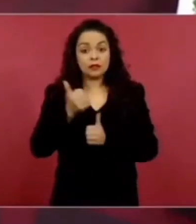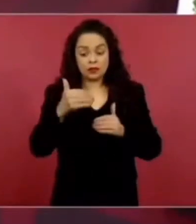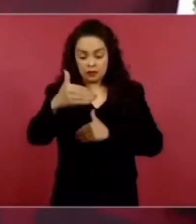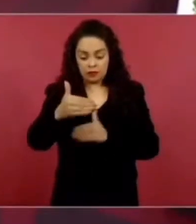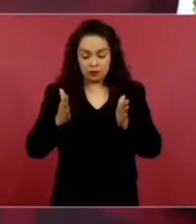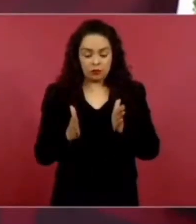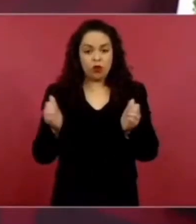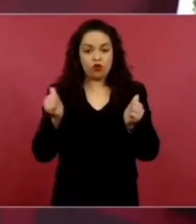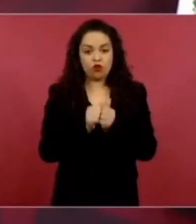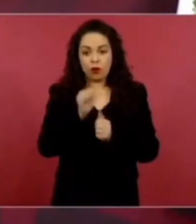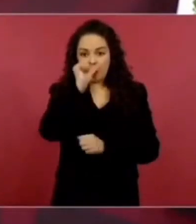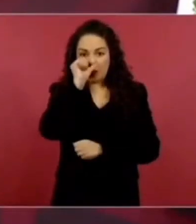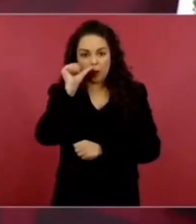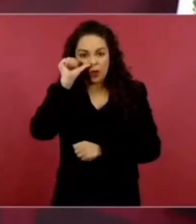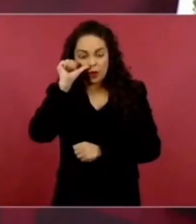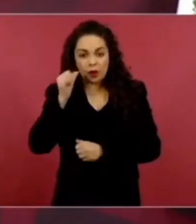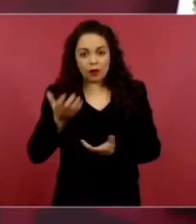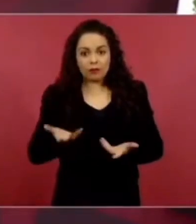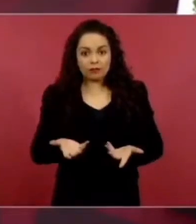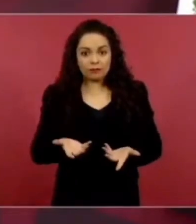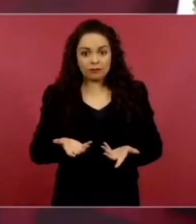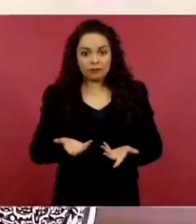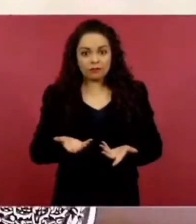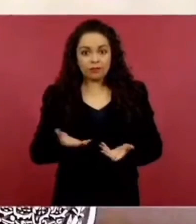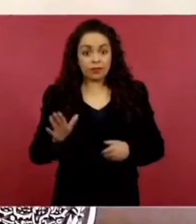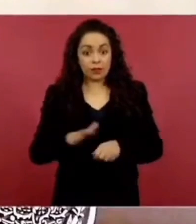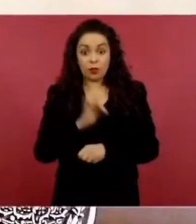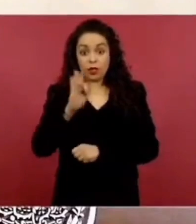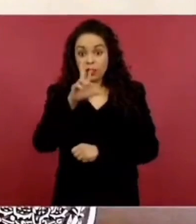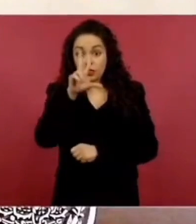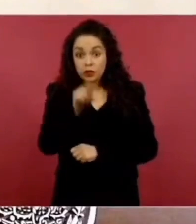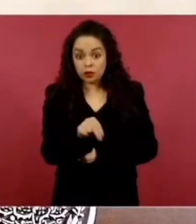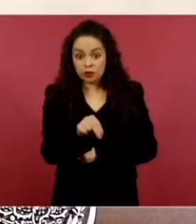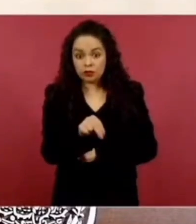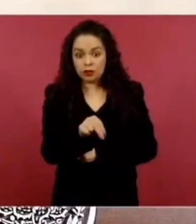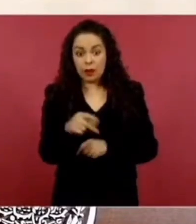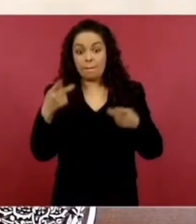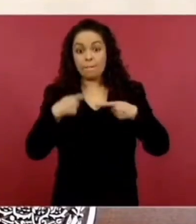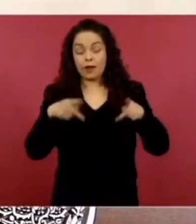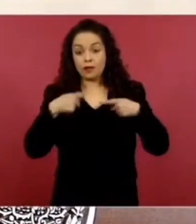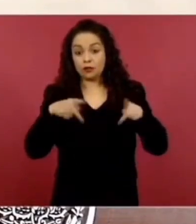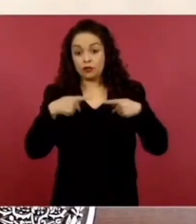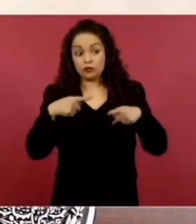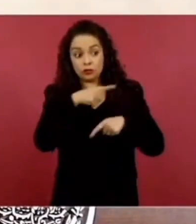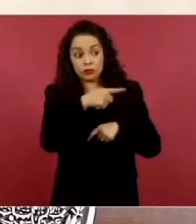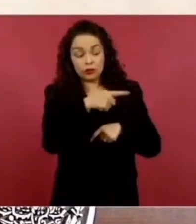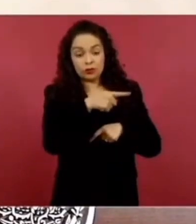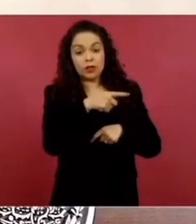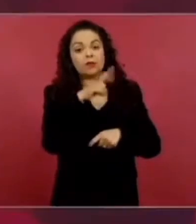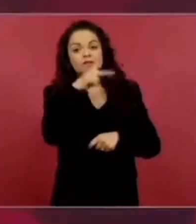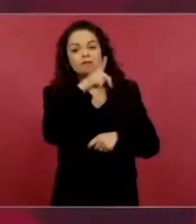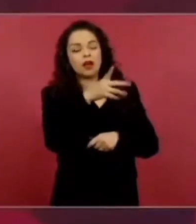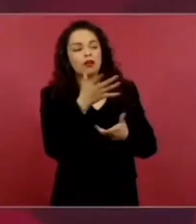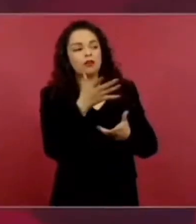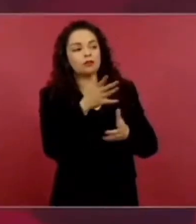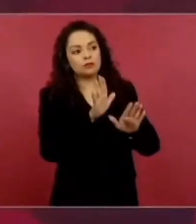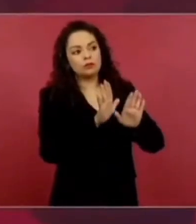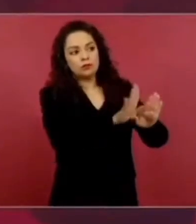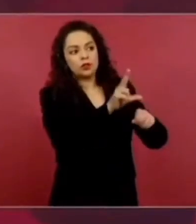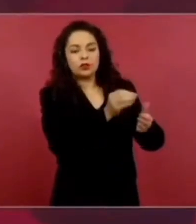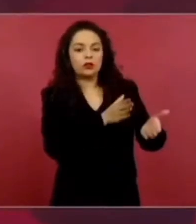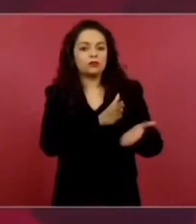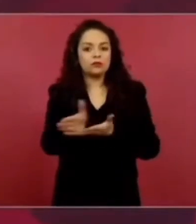gente detenía a miembros de la guardia nacional o sea